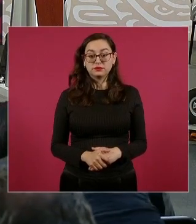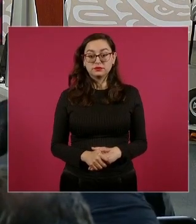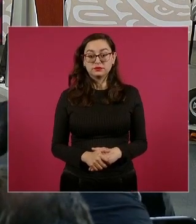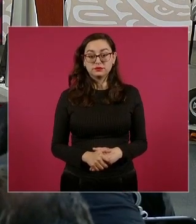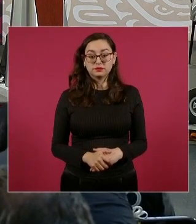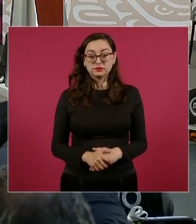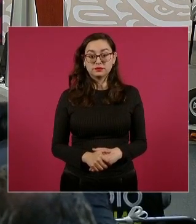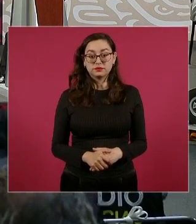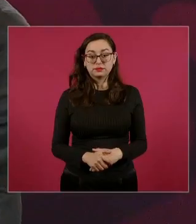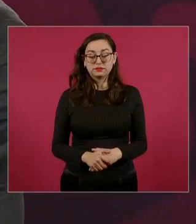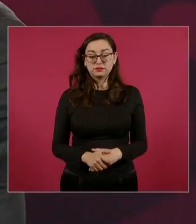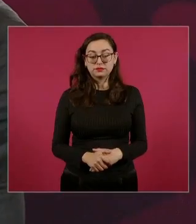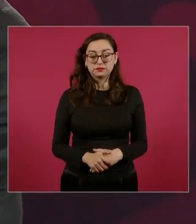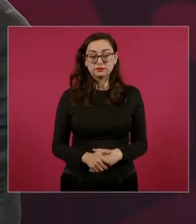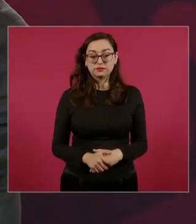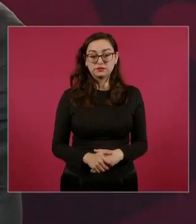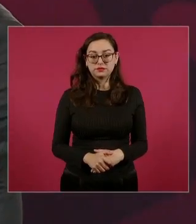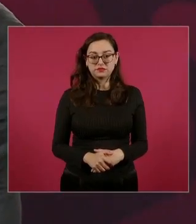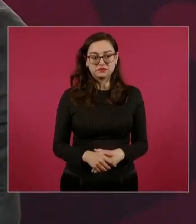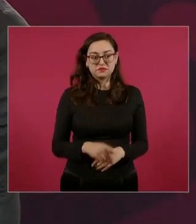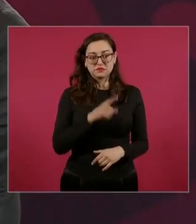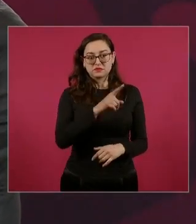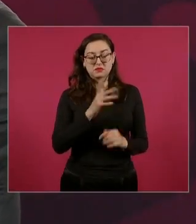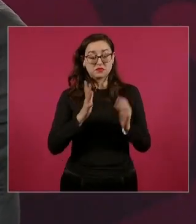Y es lo que magnifican,